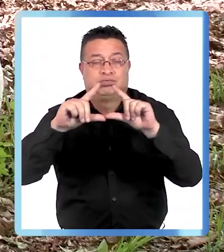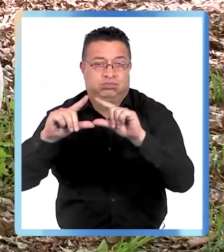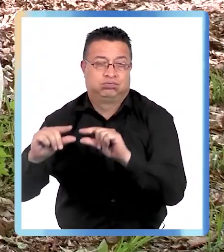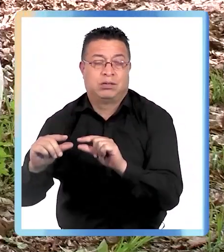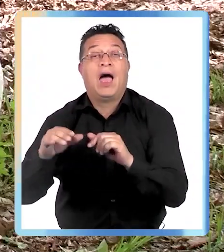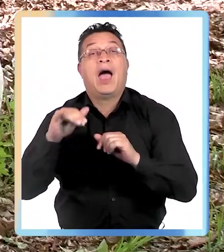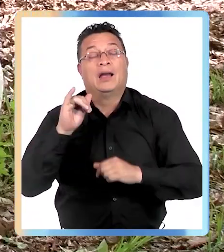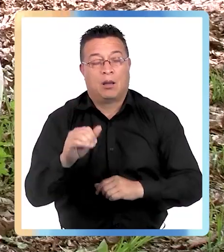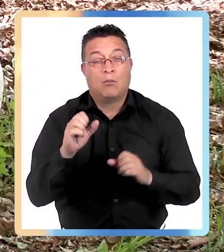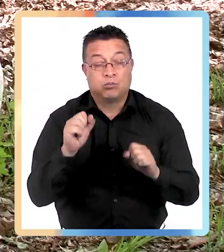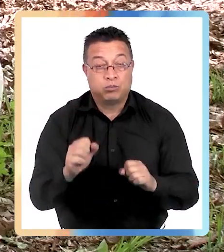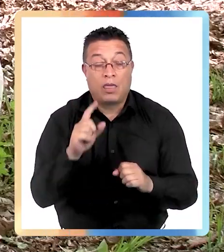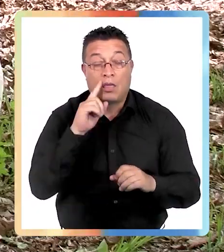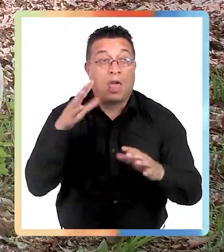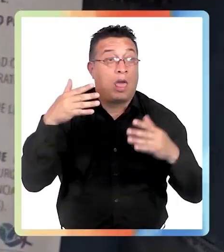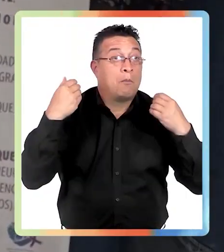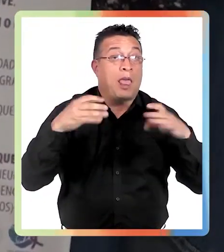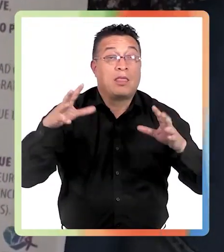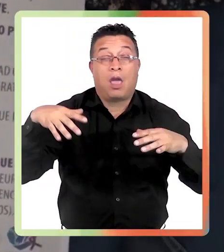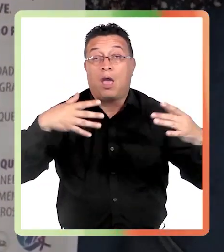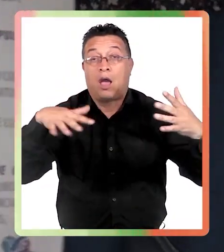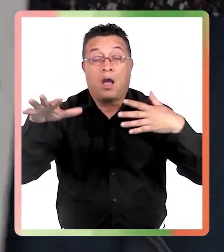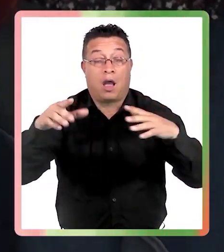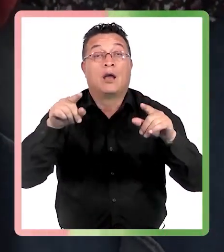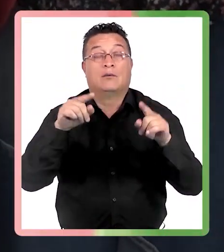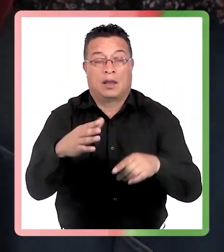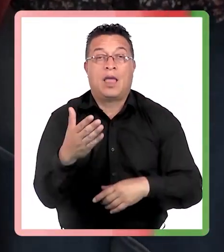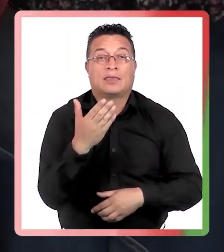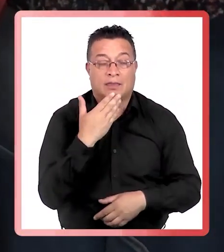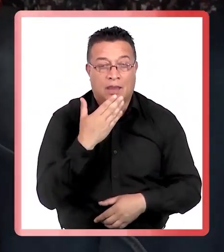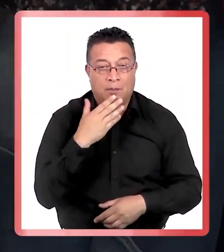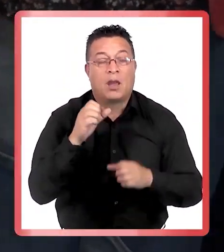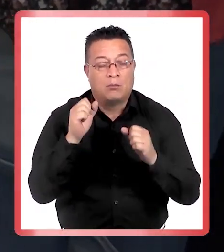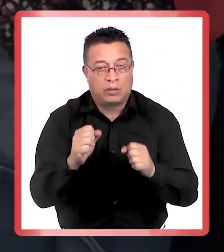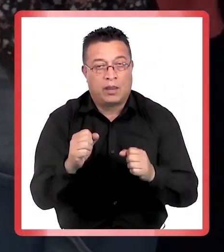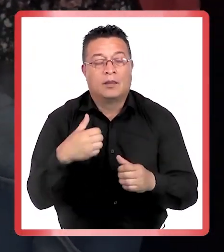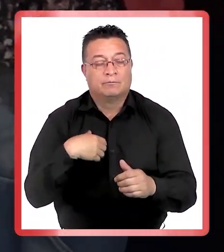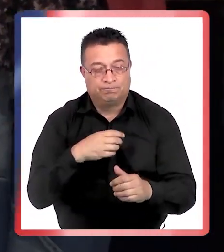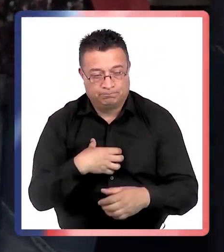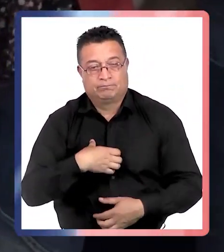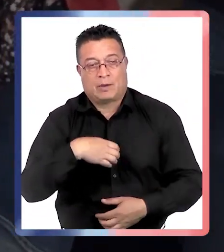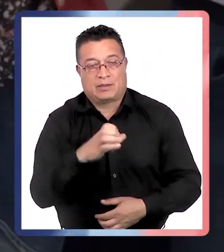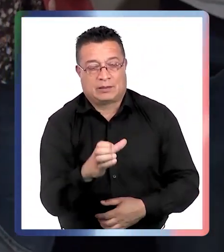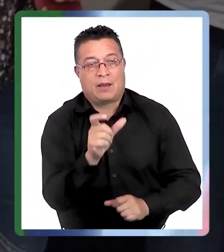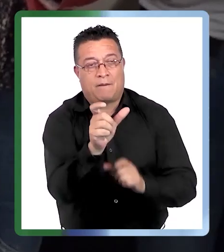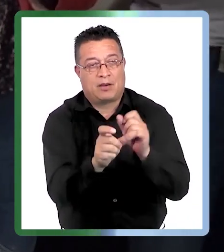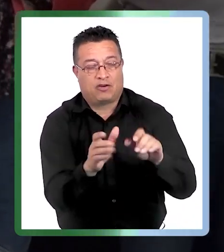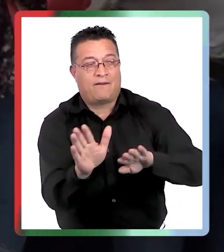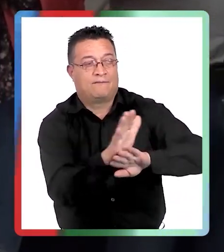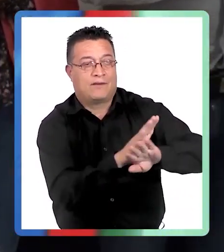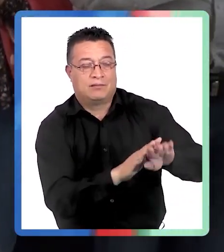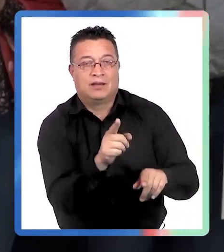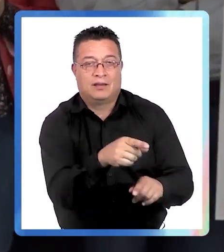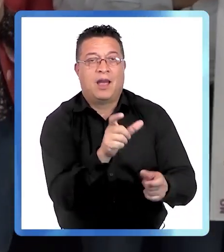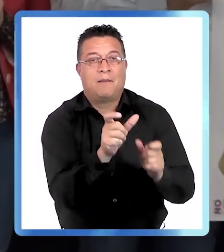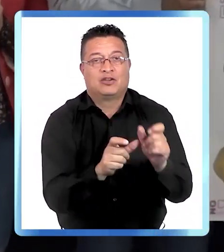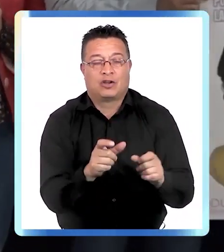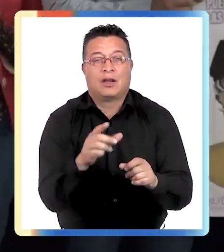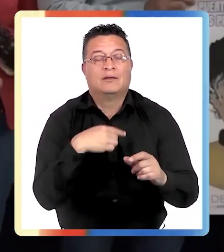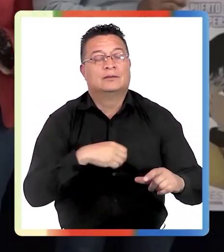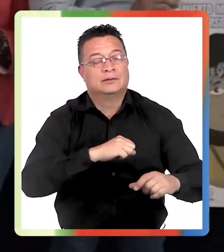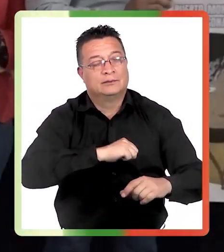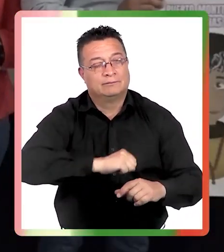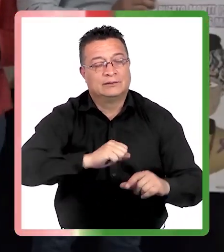y que puedan encontrarse desorientadas, así como también empatizar con las familias cuidadoras de estas personas, evitando o